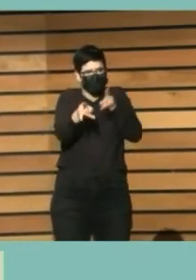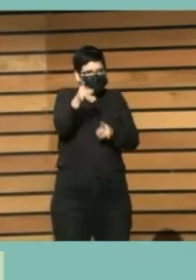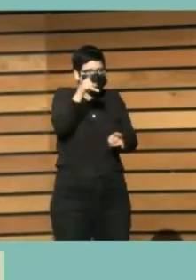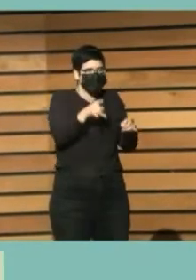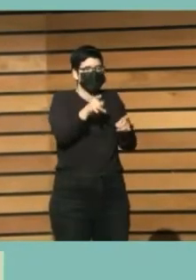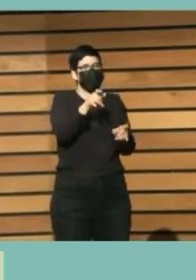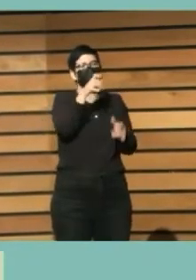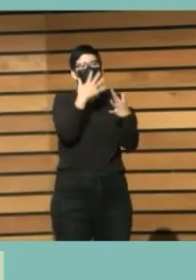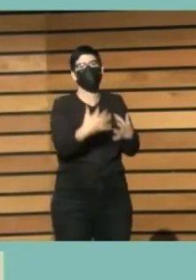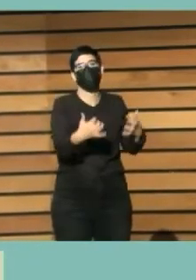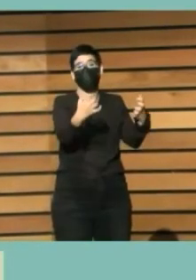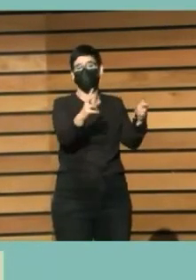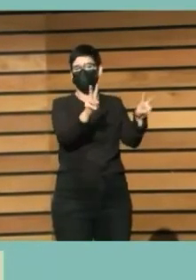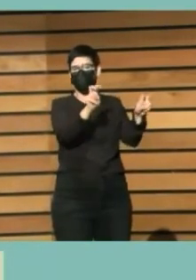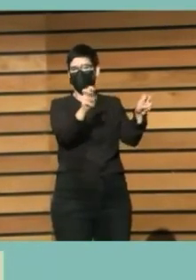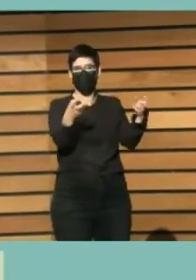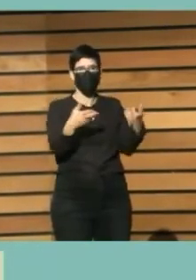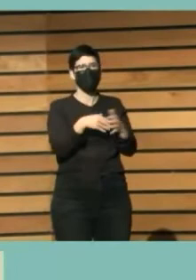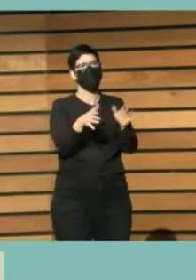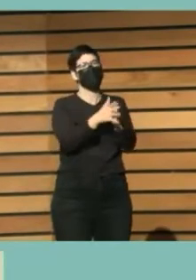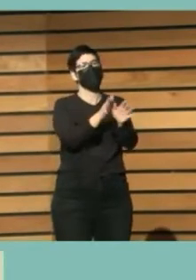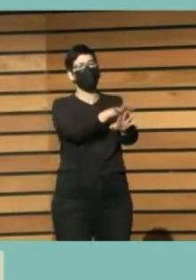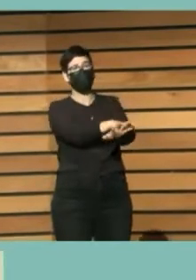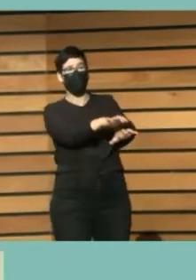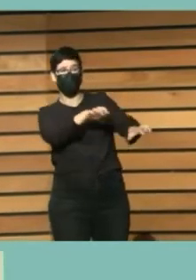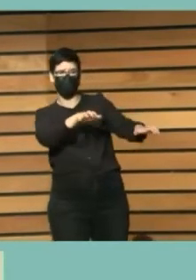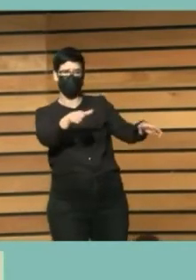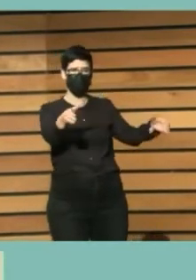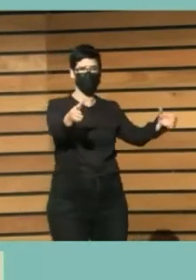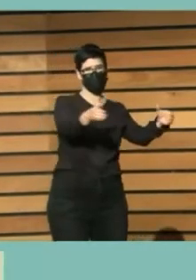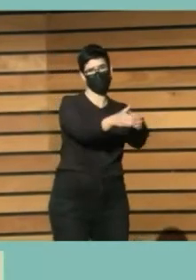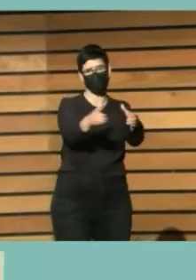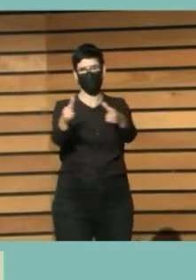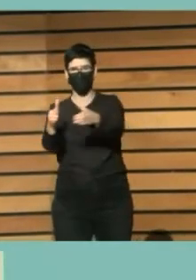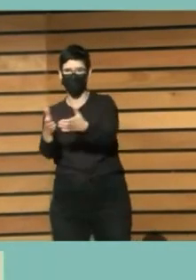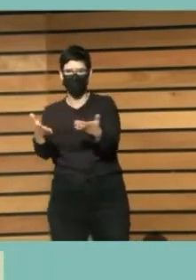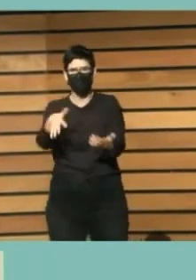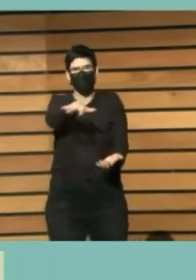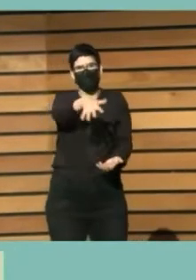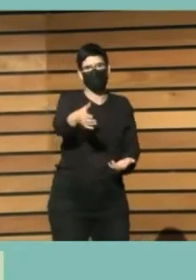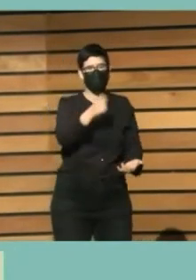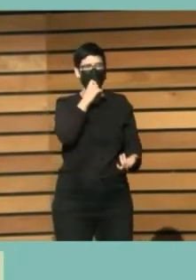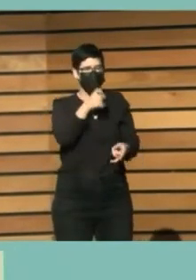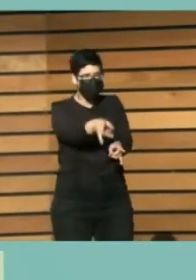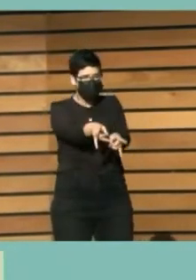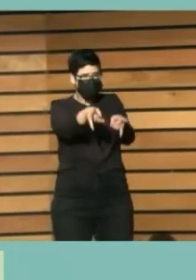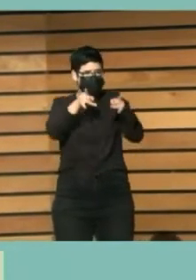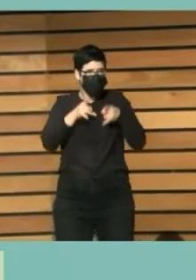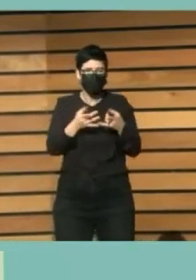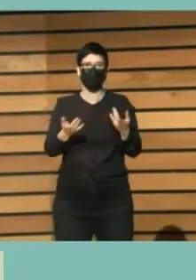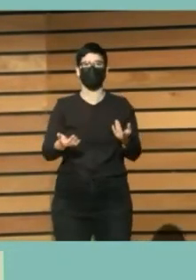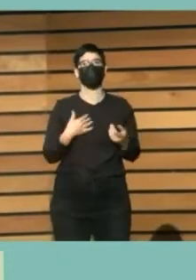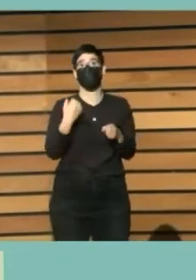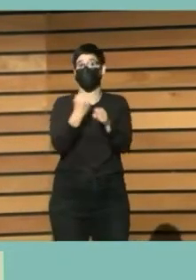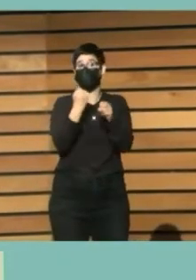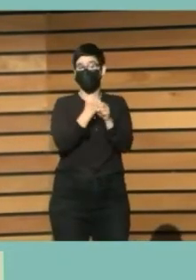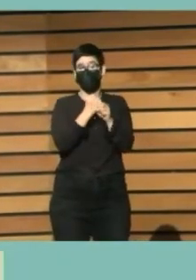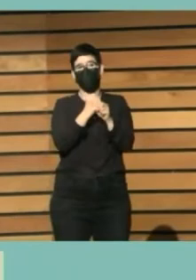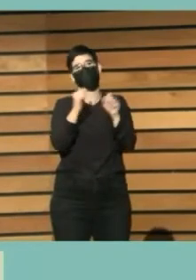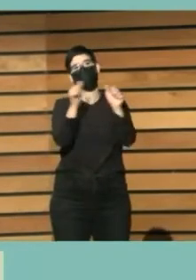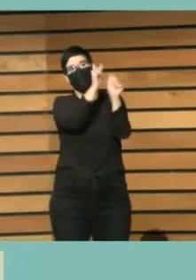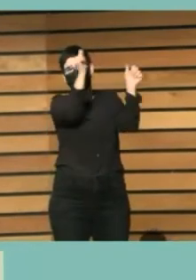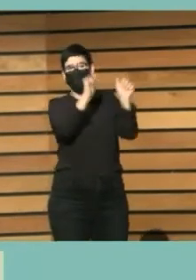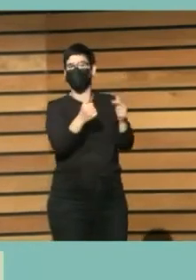queremos ir a esas mayorías de minorías que no sabemos dónde están, trabajar nuevos formatos, experimentar con otras